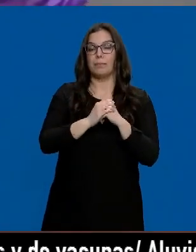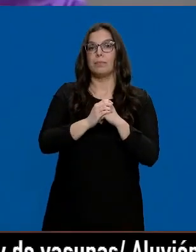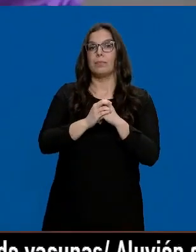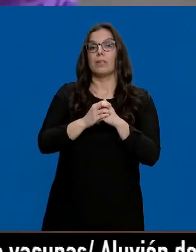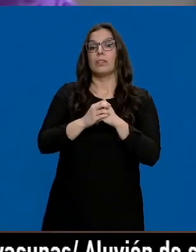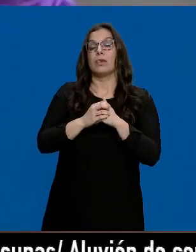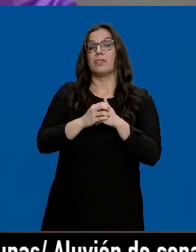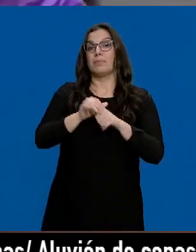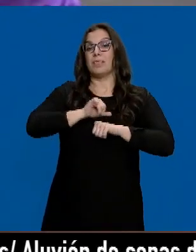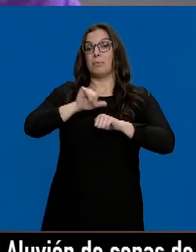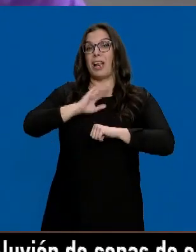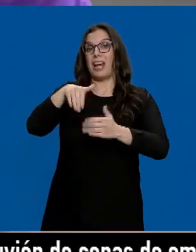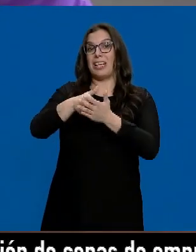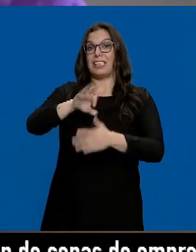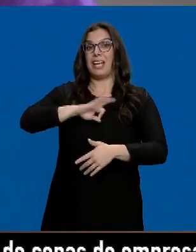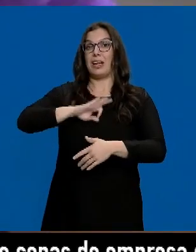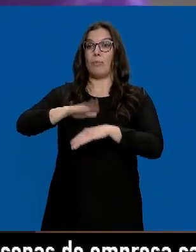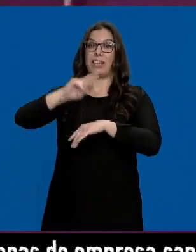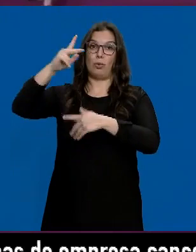otra remesa hasta el mes de enero.